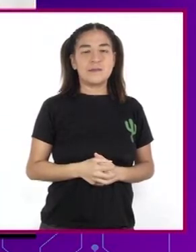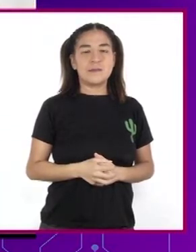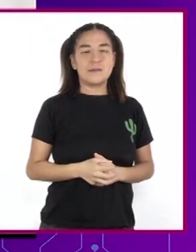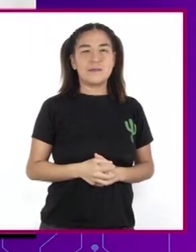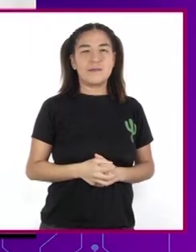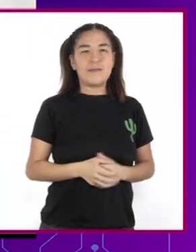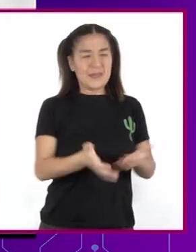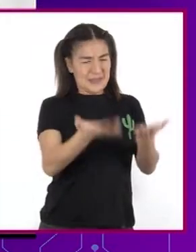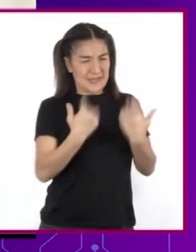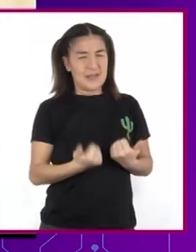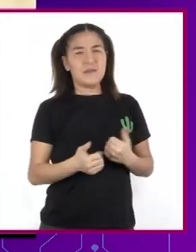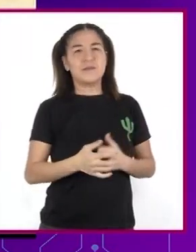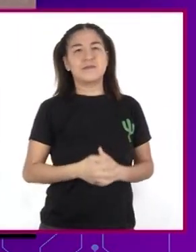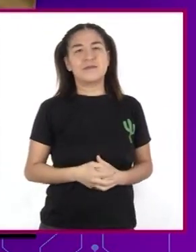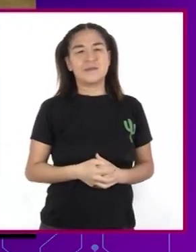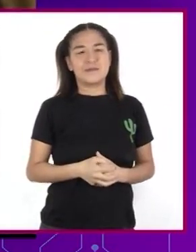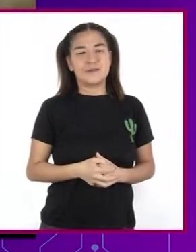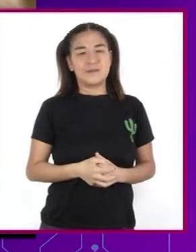Dámelo